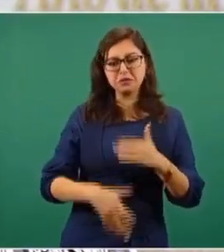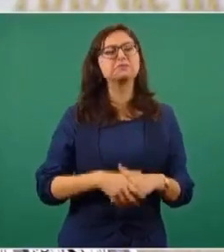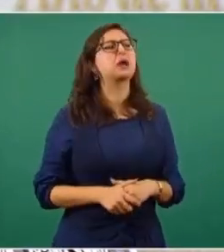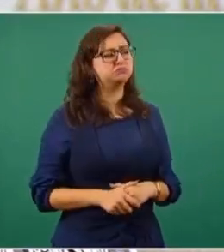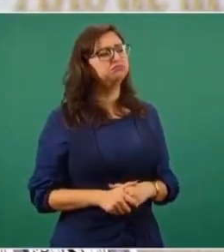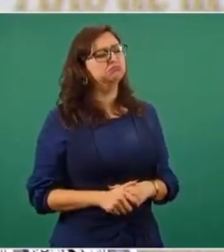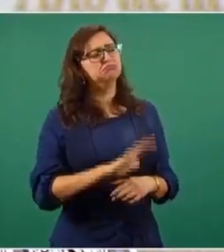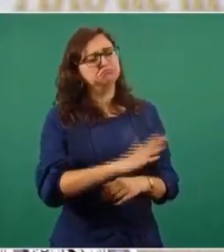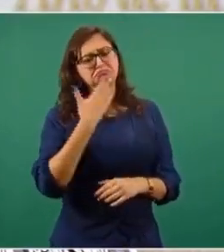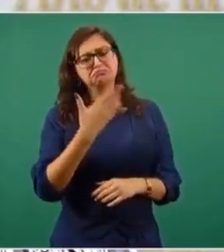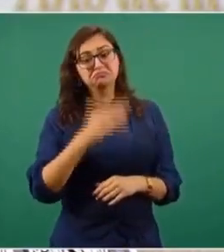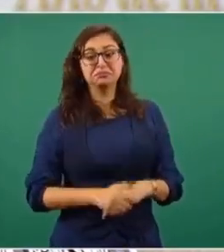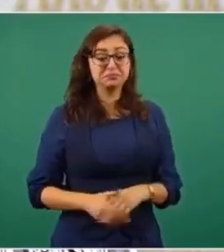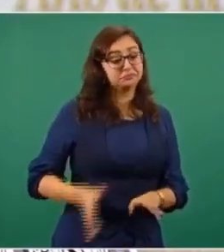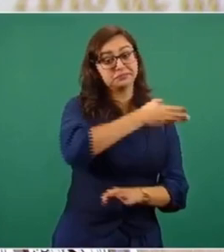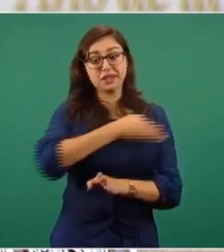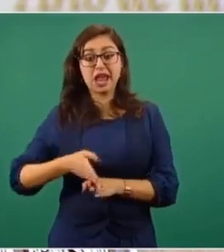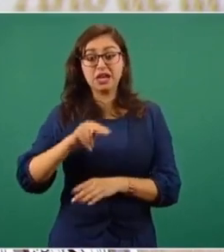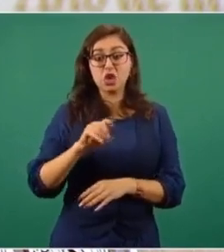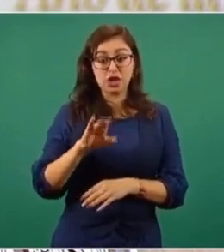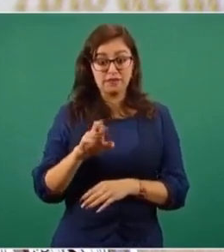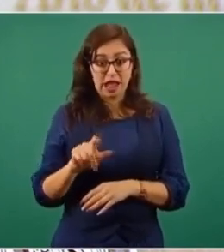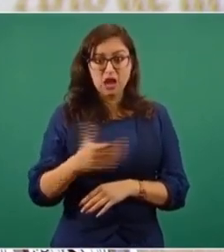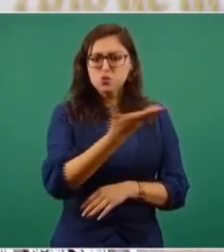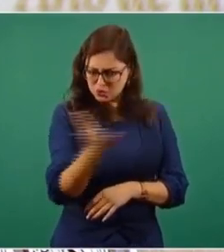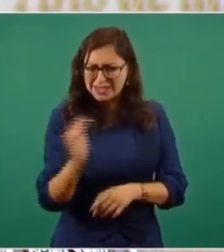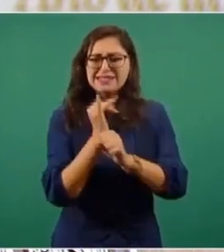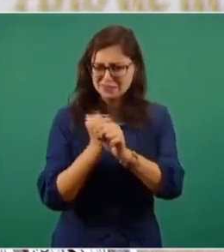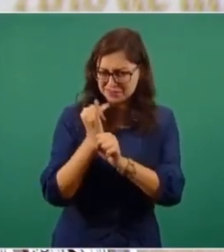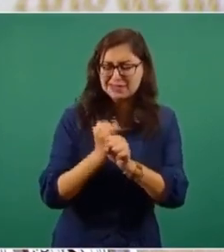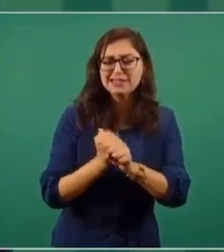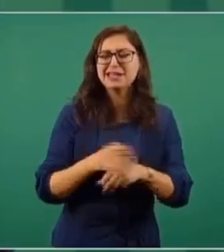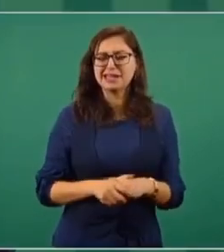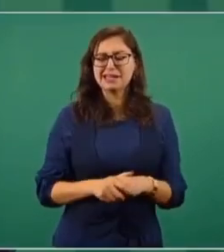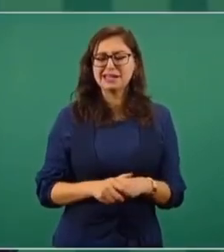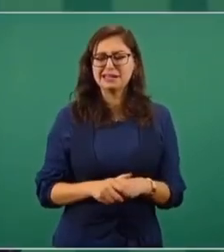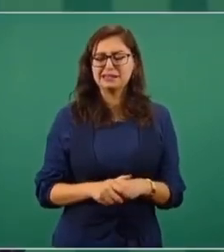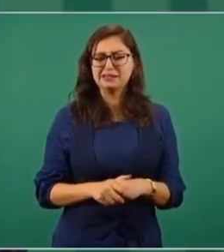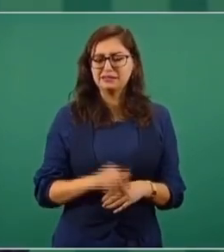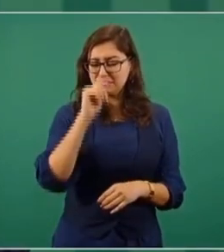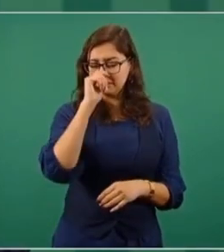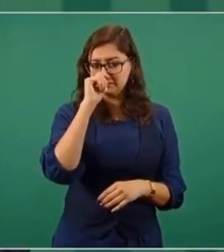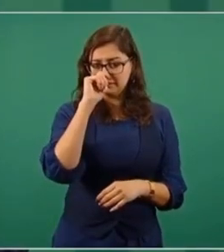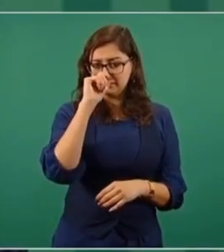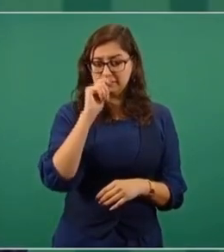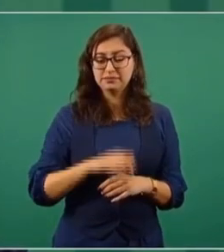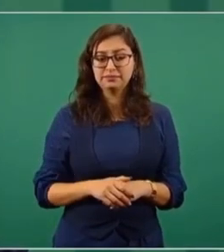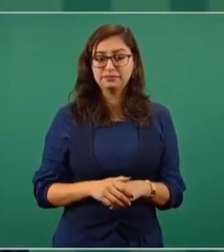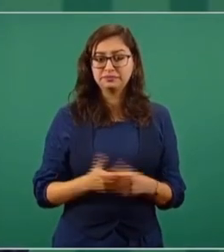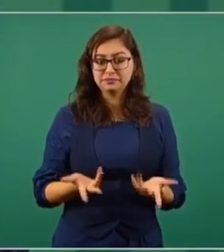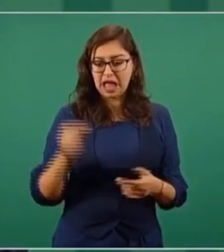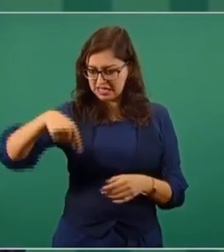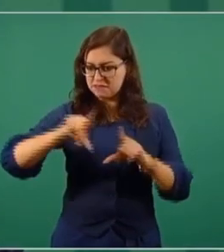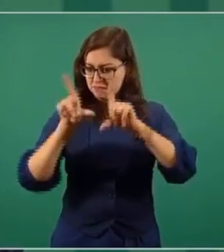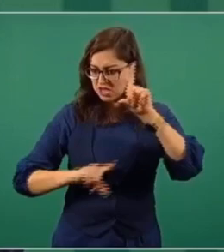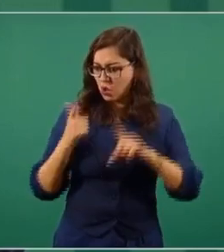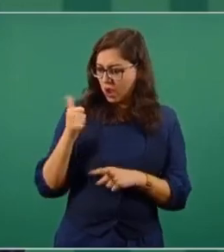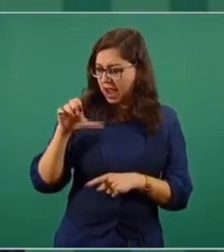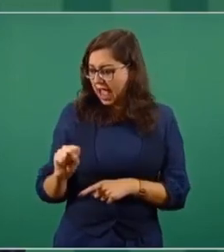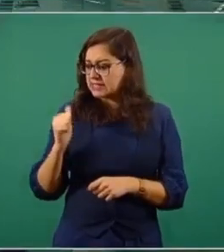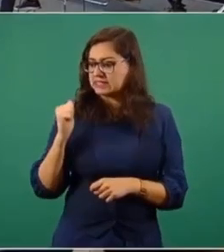Bueno, en los últimos tiempos, en el periodo neoliberal, busquen ustedes a ver si encuentran un plan para extraer gas en México.